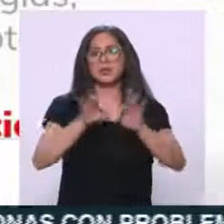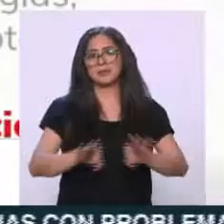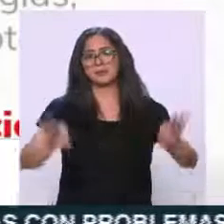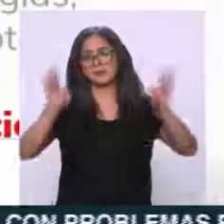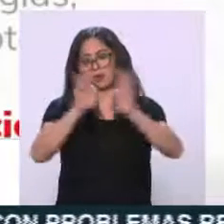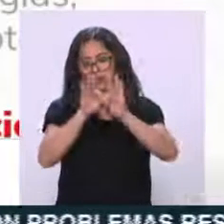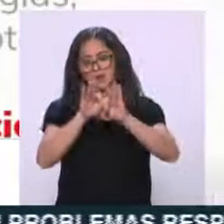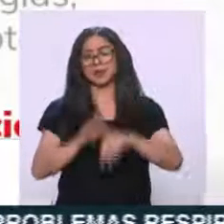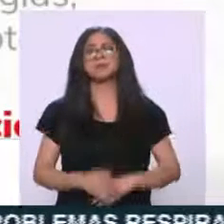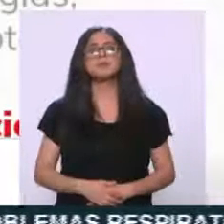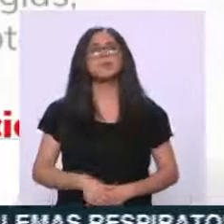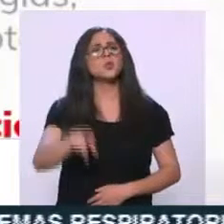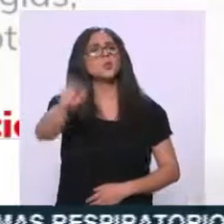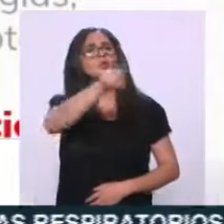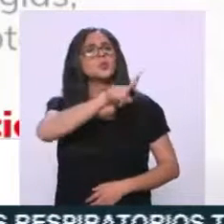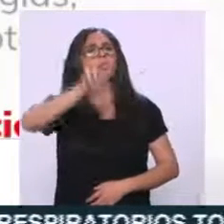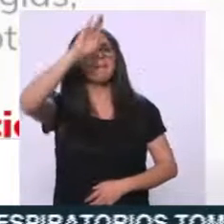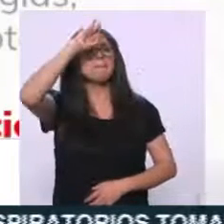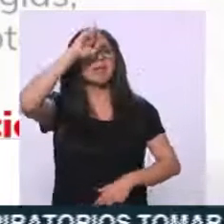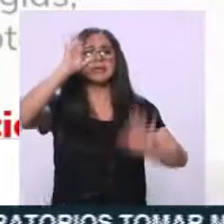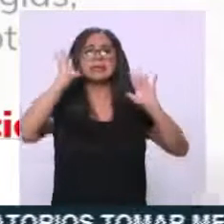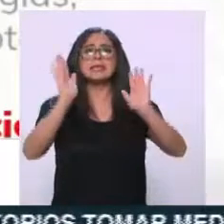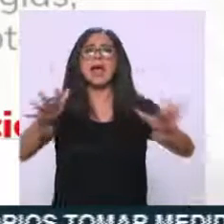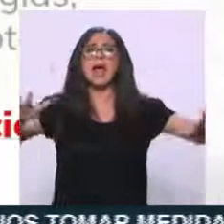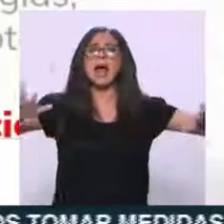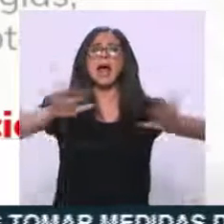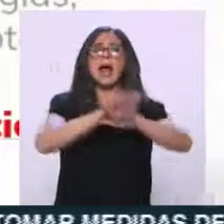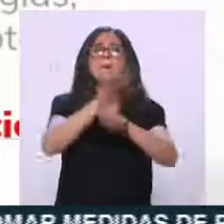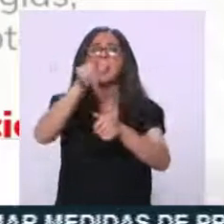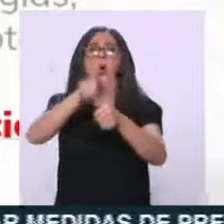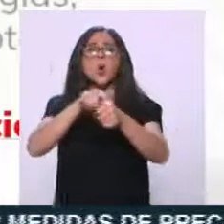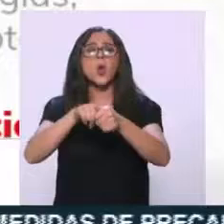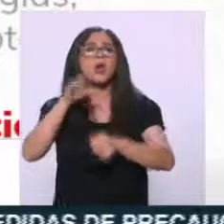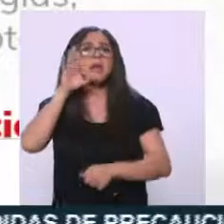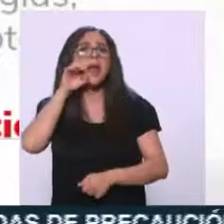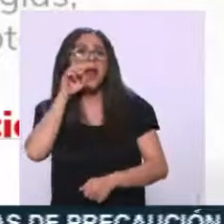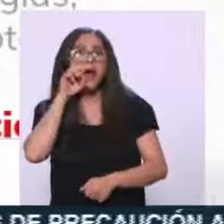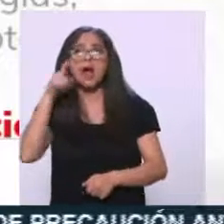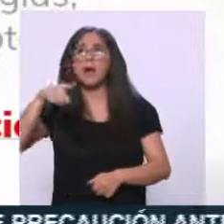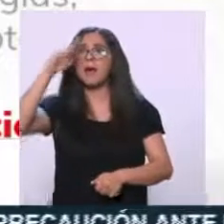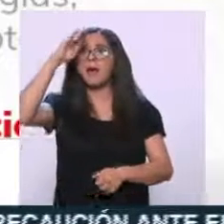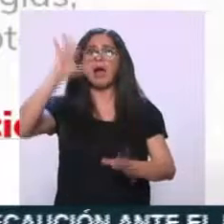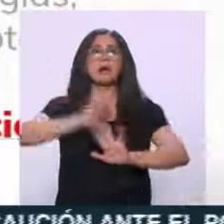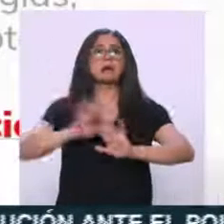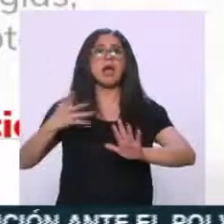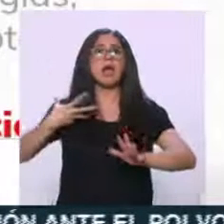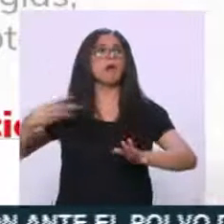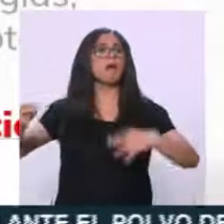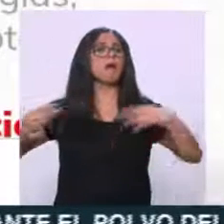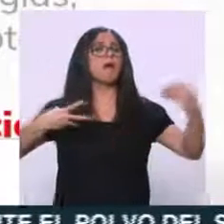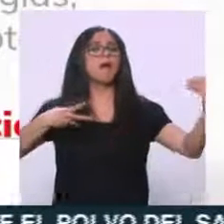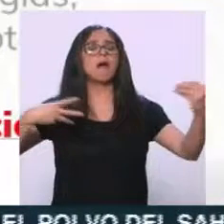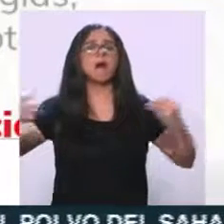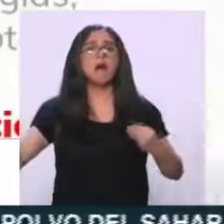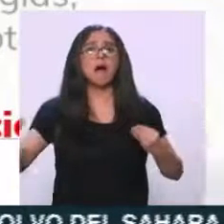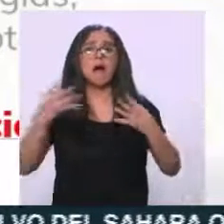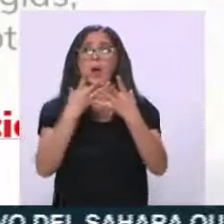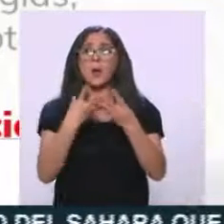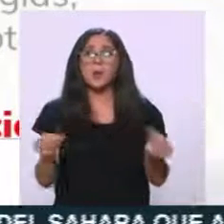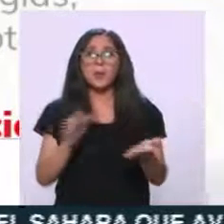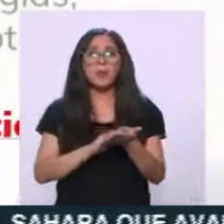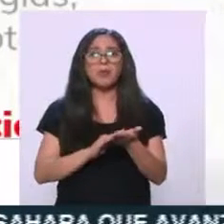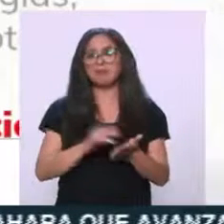hacia el color naranja no significa que la pandemia haya terminado. Hemos logrado una